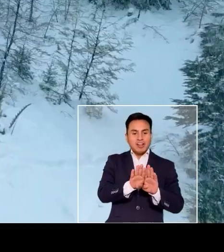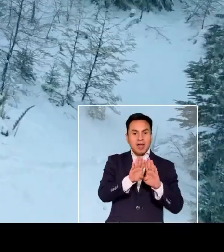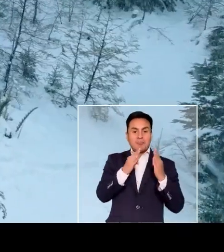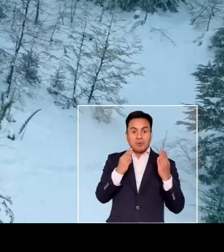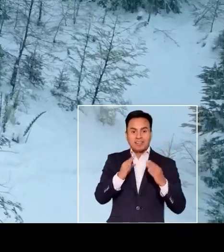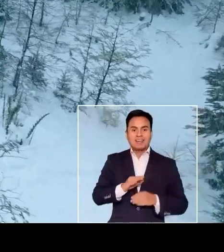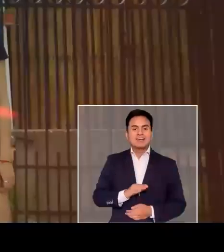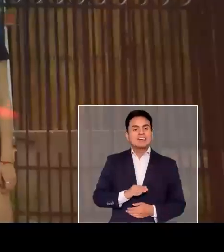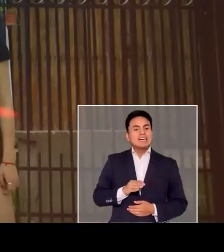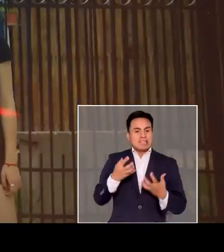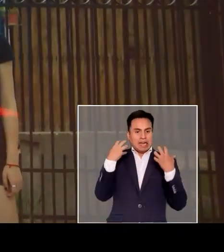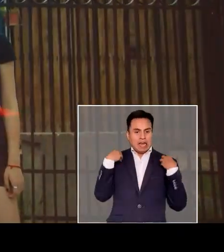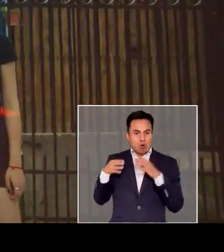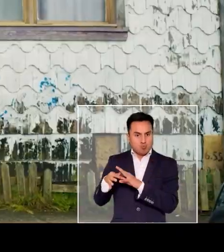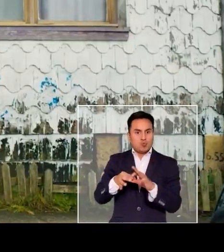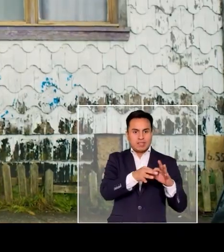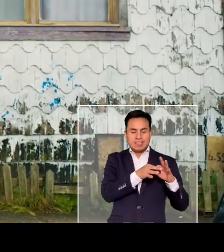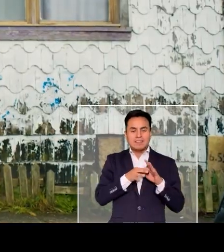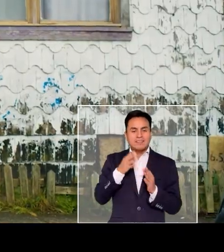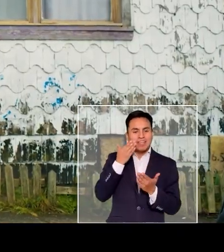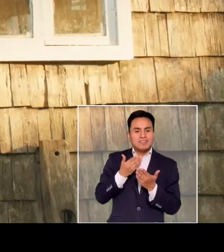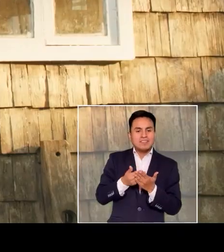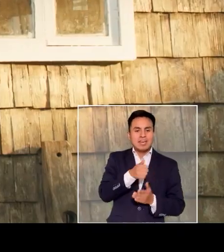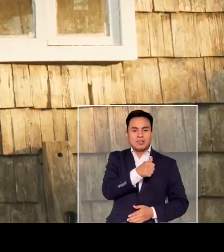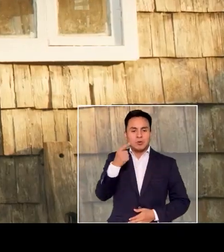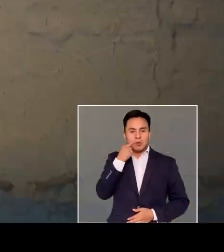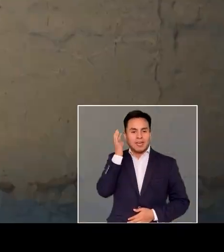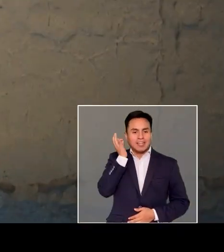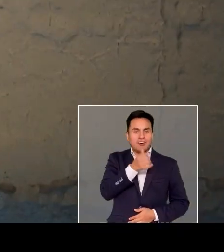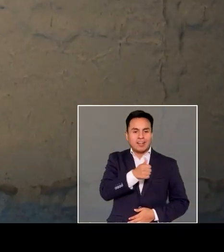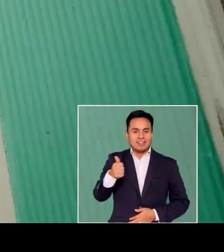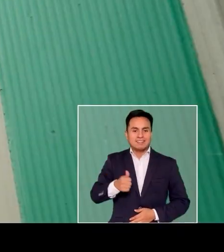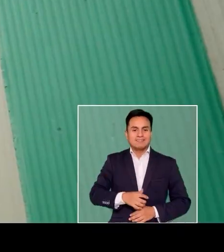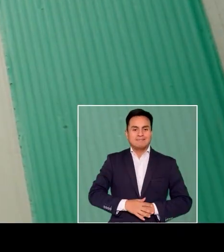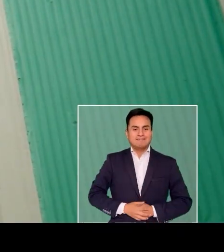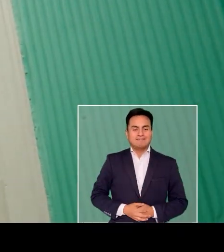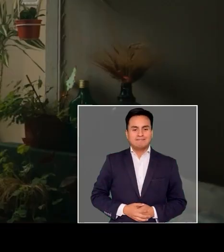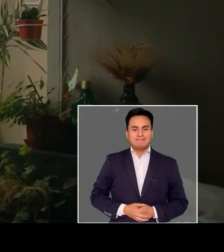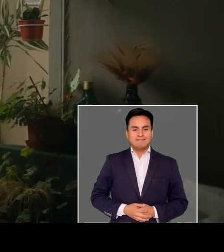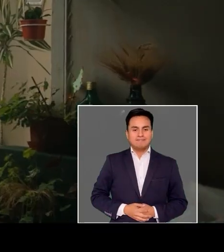Abramos la puerta a esta tarea que nos une. Y nos beneficia a todos. Y a todas.